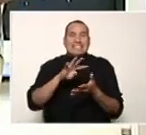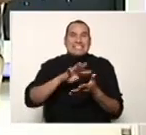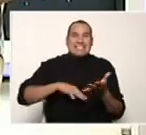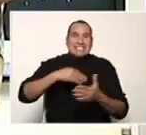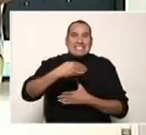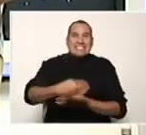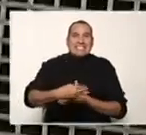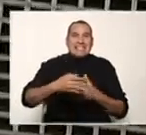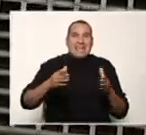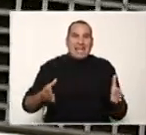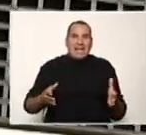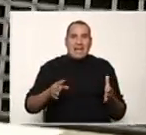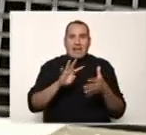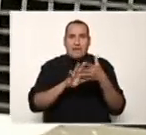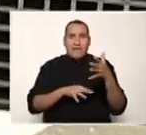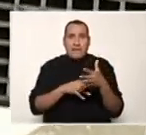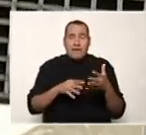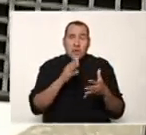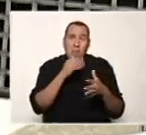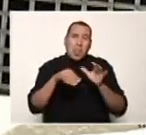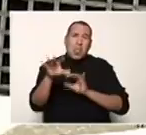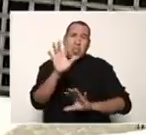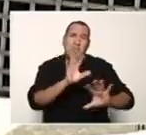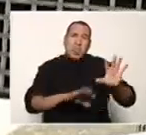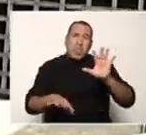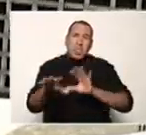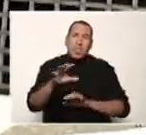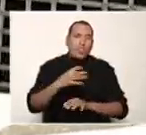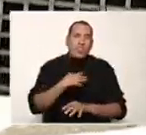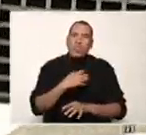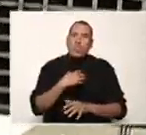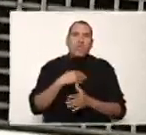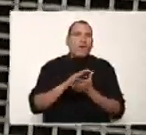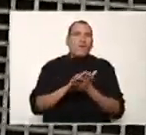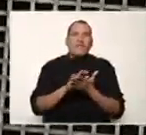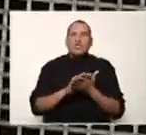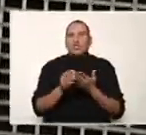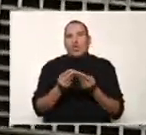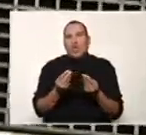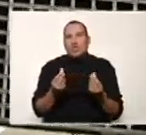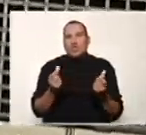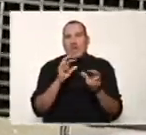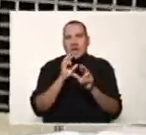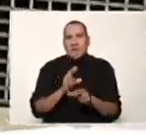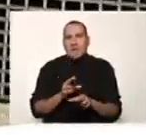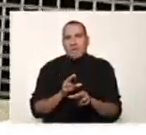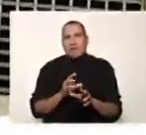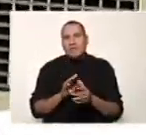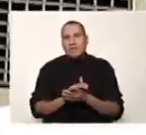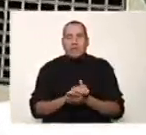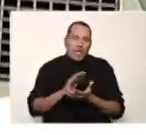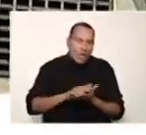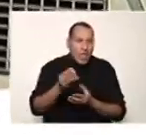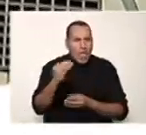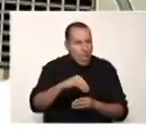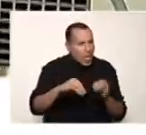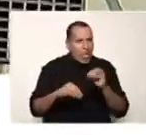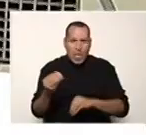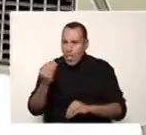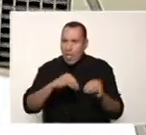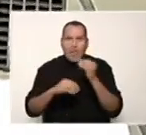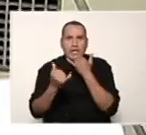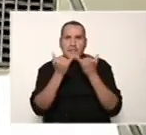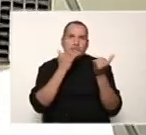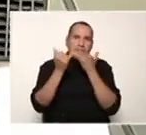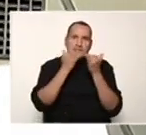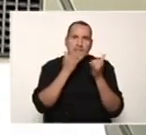no está organizada, simplemente es imposible poder resolver el ejercicio, porque tendríamos que estar constantemente buscando dónde están las